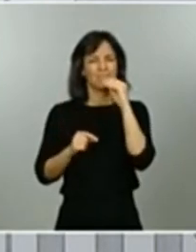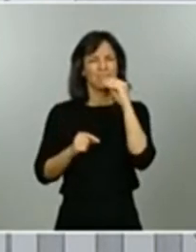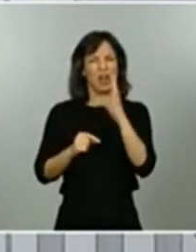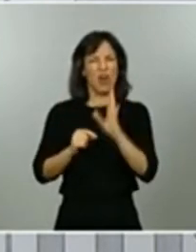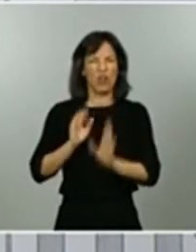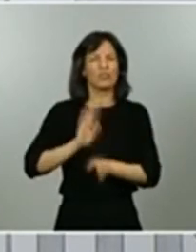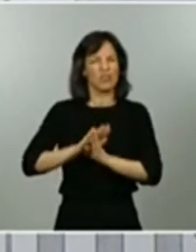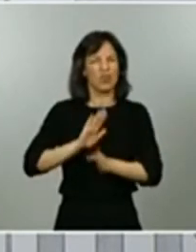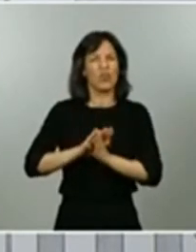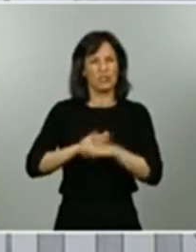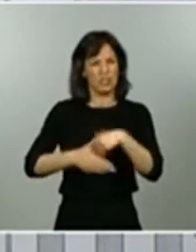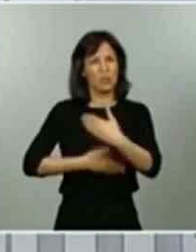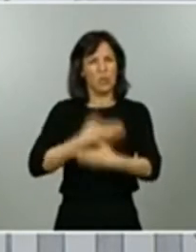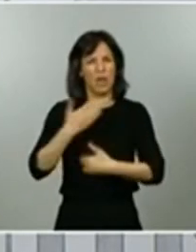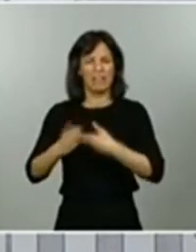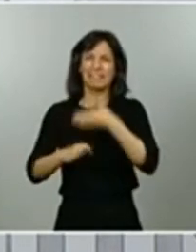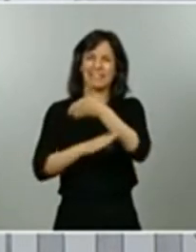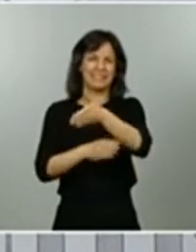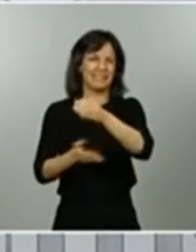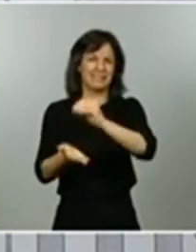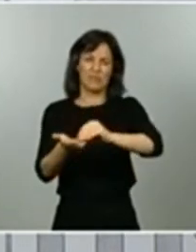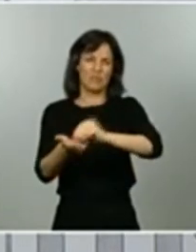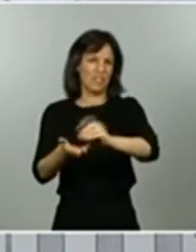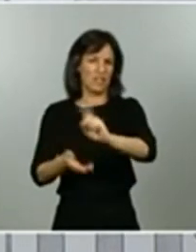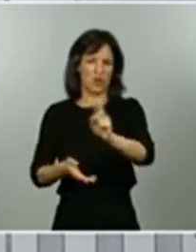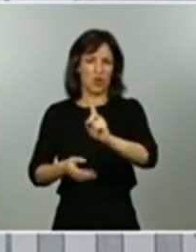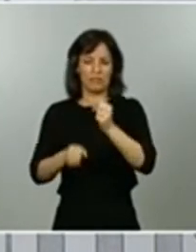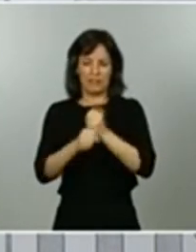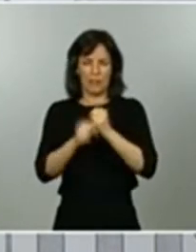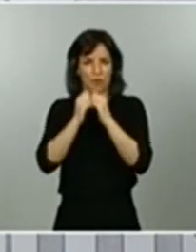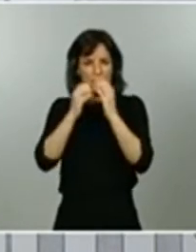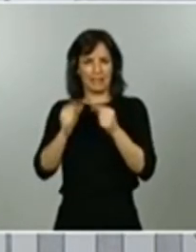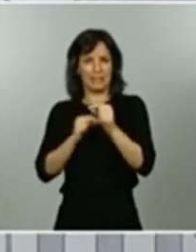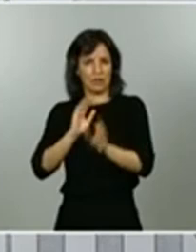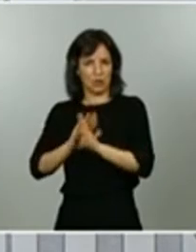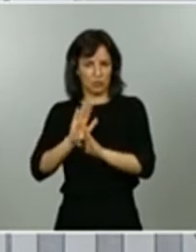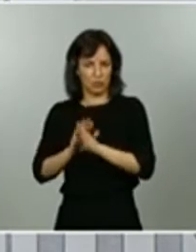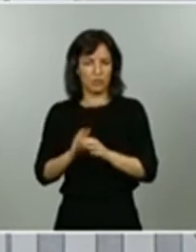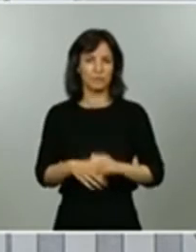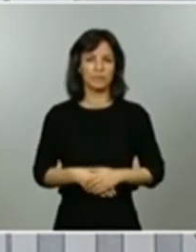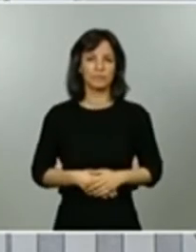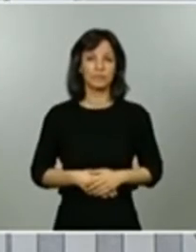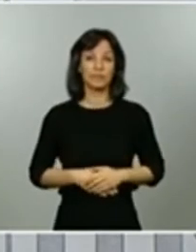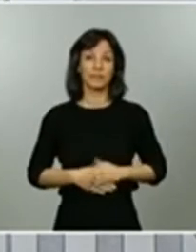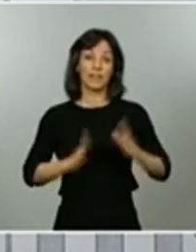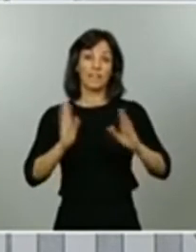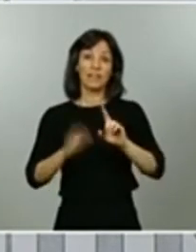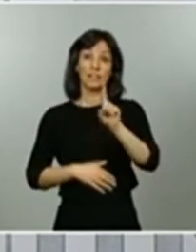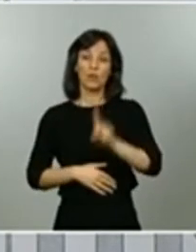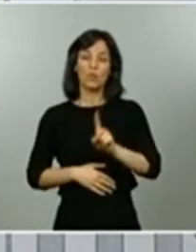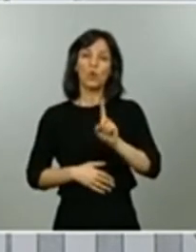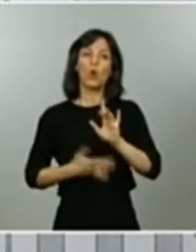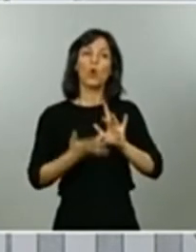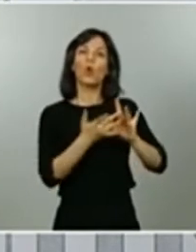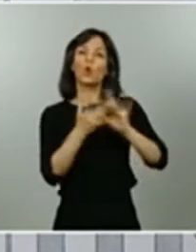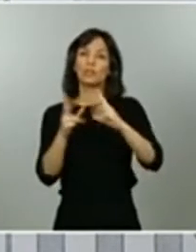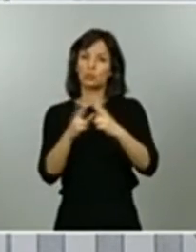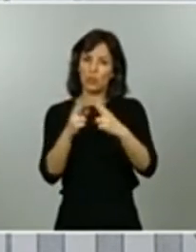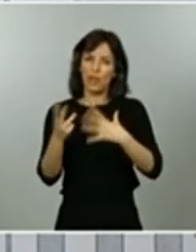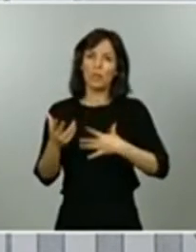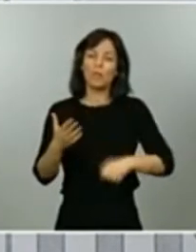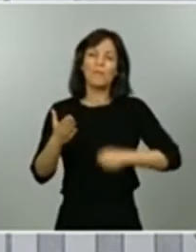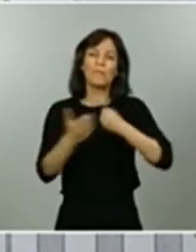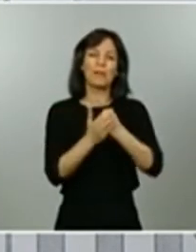el teletrabajo. Estará permitido en fase 1 un contacto social de hasta un máximo de 10 personas.